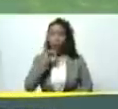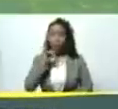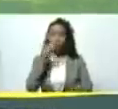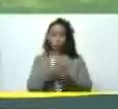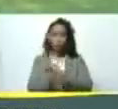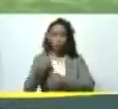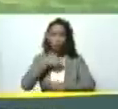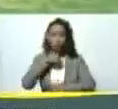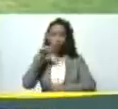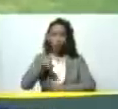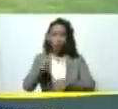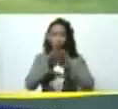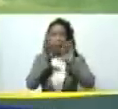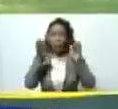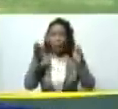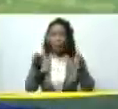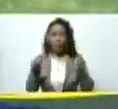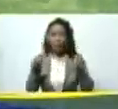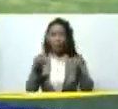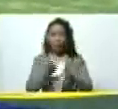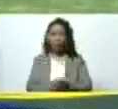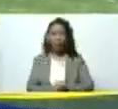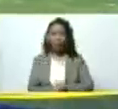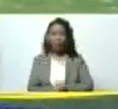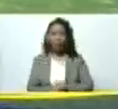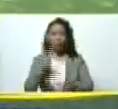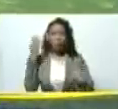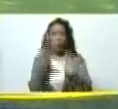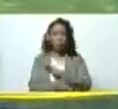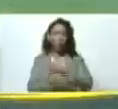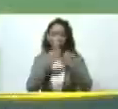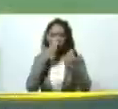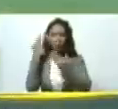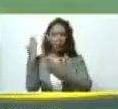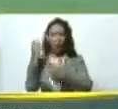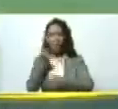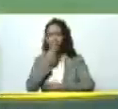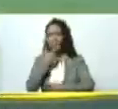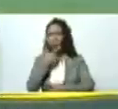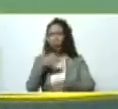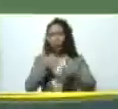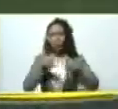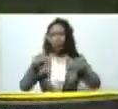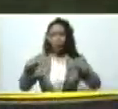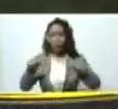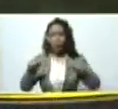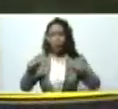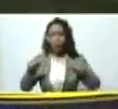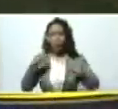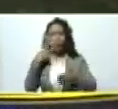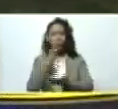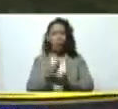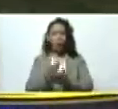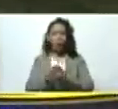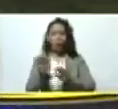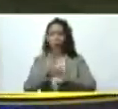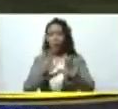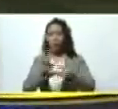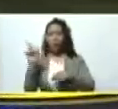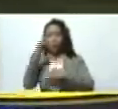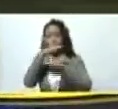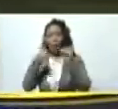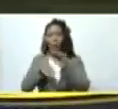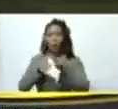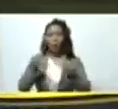en la mesa de Guanipa sobre este hermosísimo suelo monaguense se yace bajo este suelo